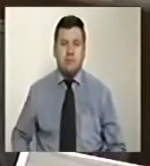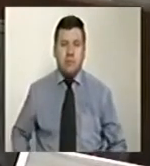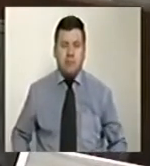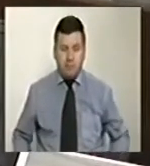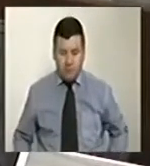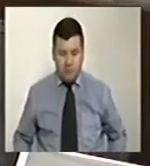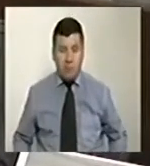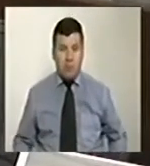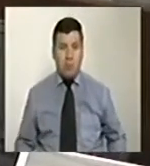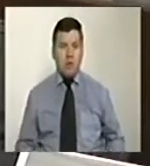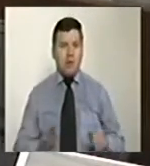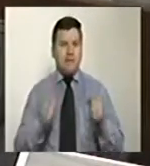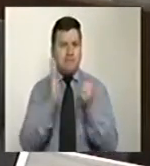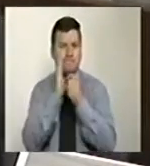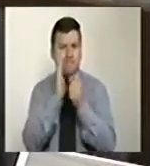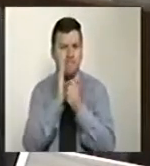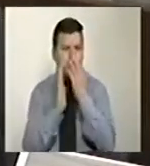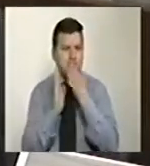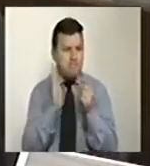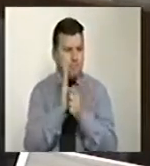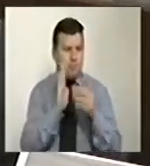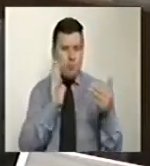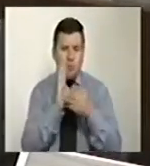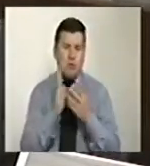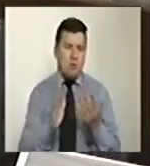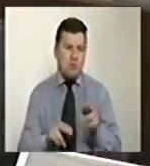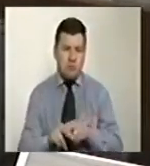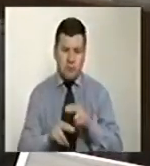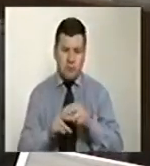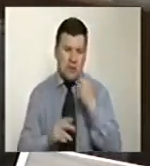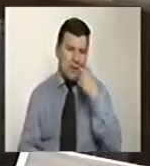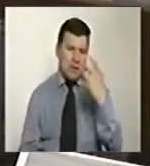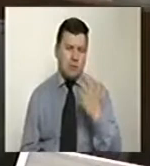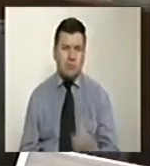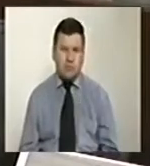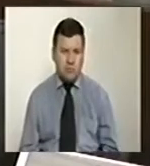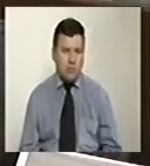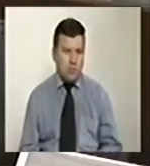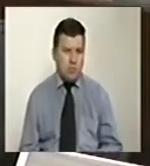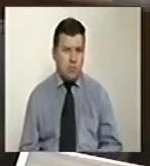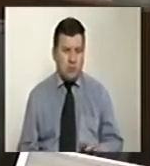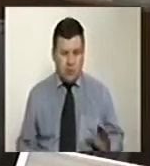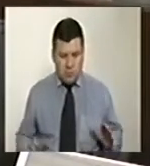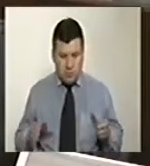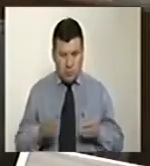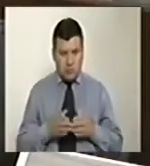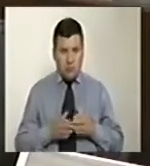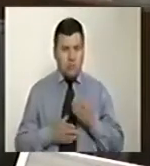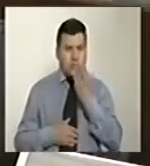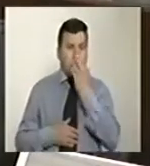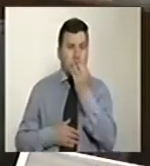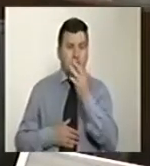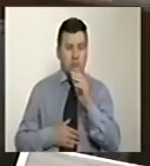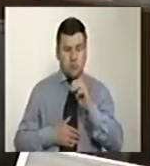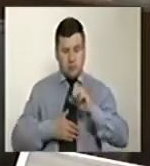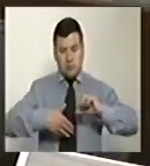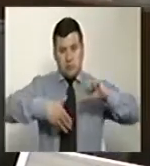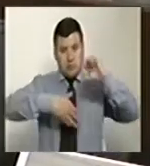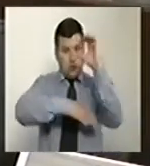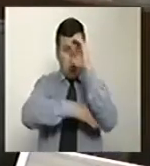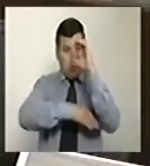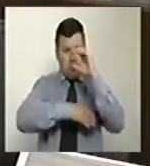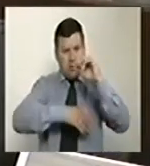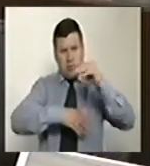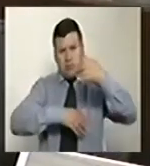Las estadísticas y cifras de estos ataques son alarmantes, ubicando a nuestro país con el número uno en materia de ataques